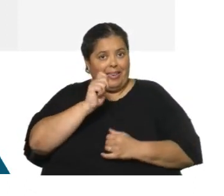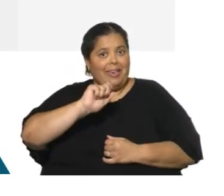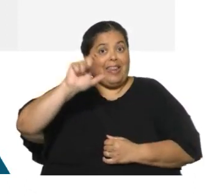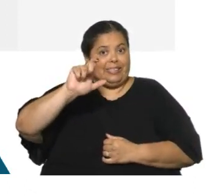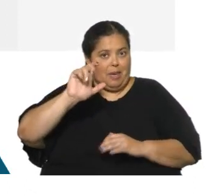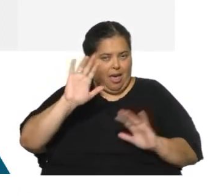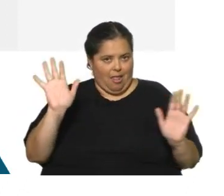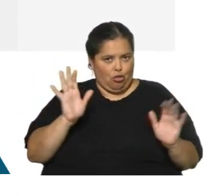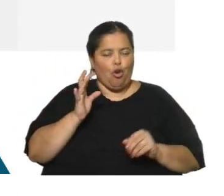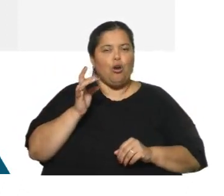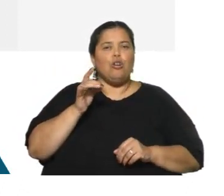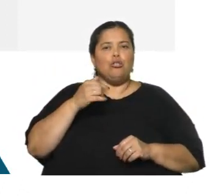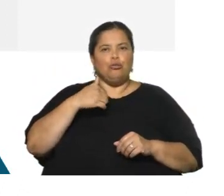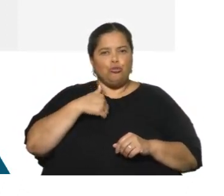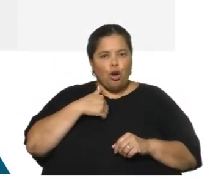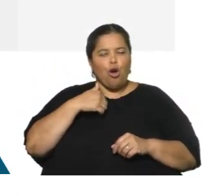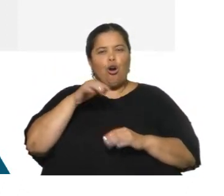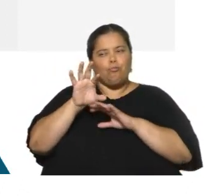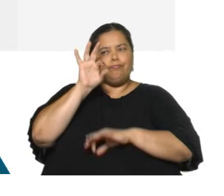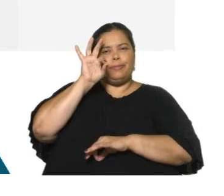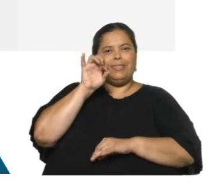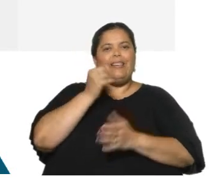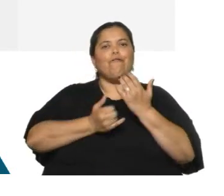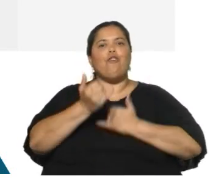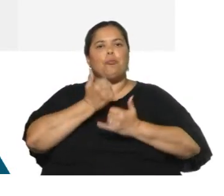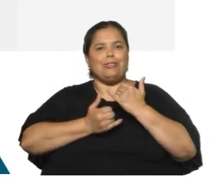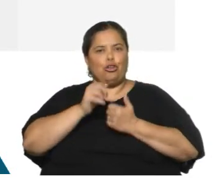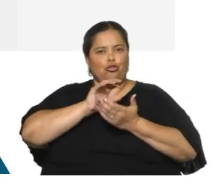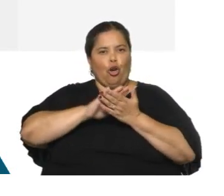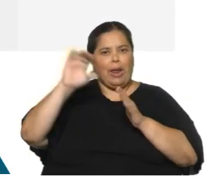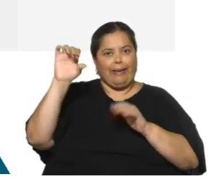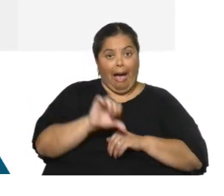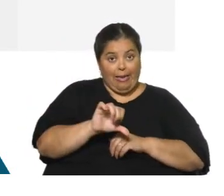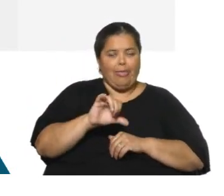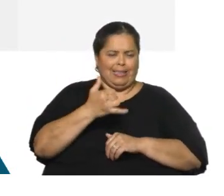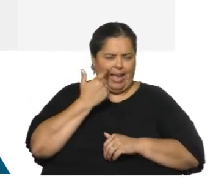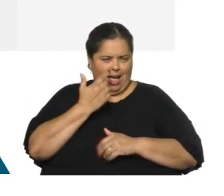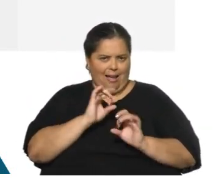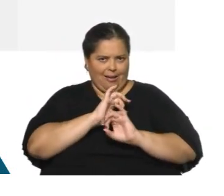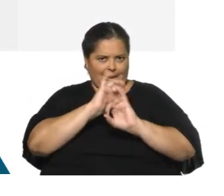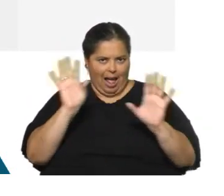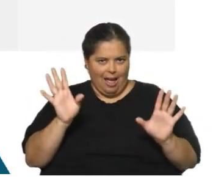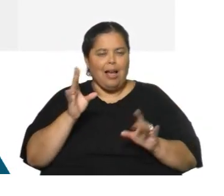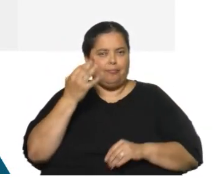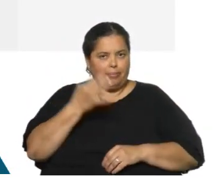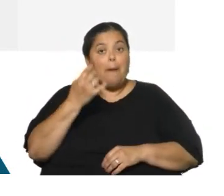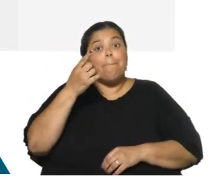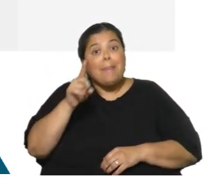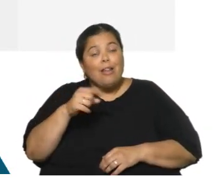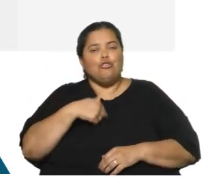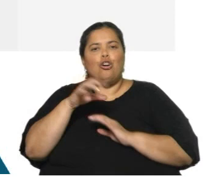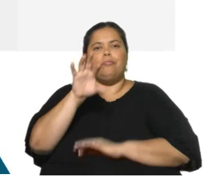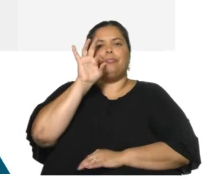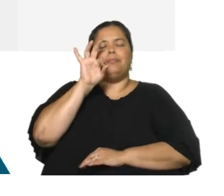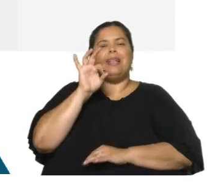y prefería agarrar por este lado, porque la información acerca de la caída está clara y la veíamos recién con los otros datos. Entonces, tomando una referencia,